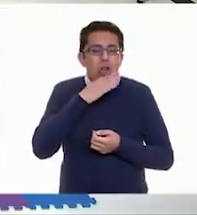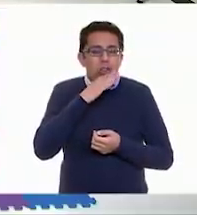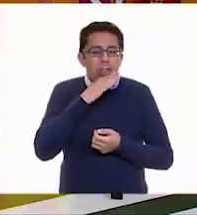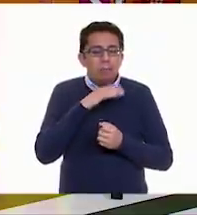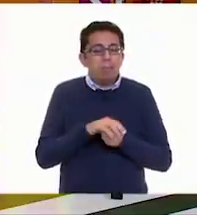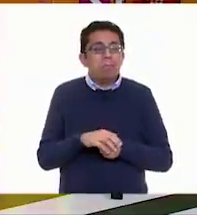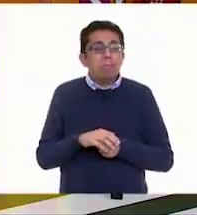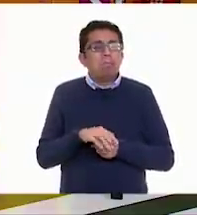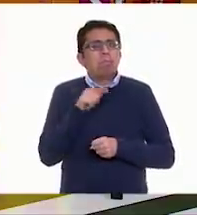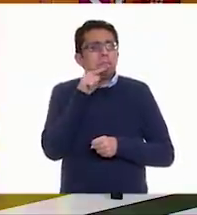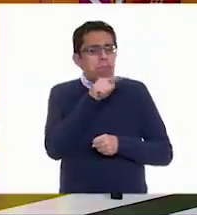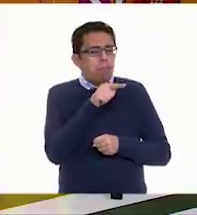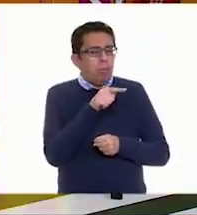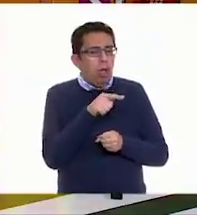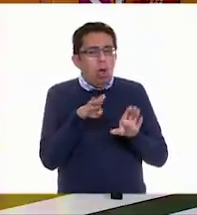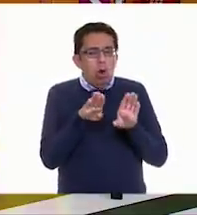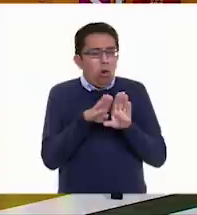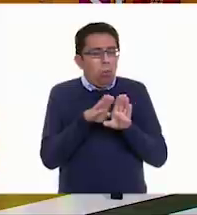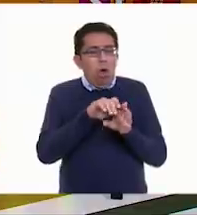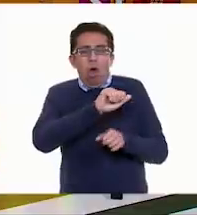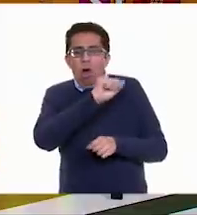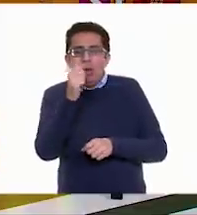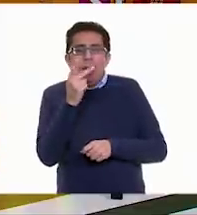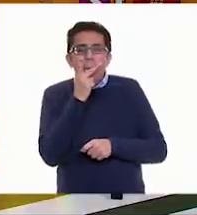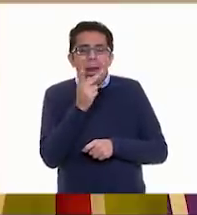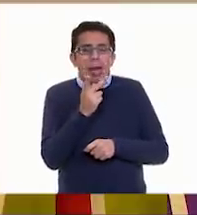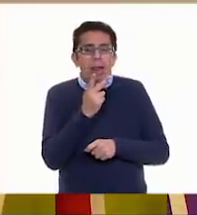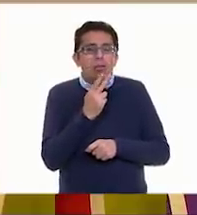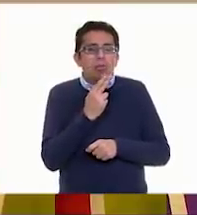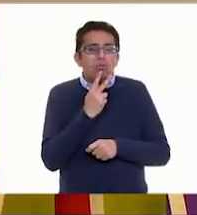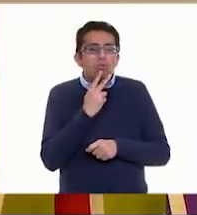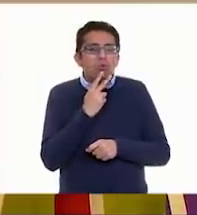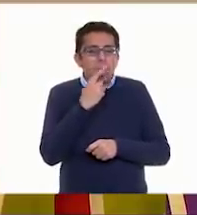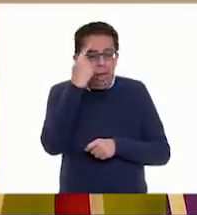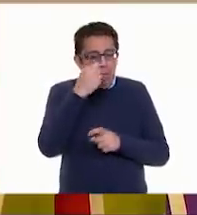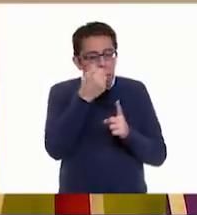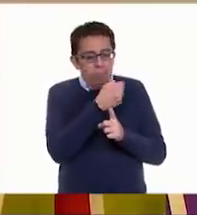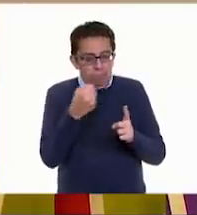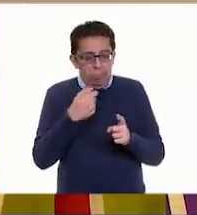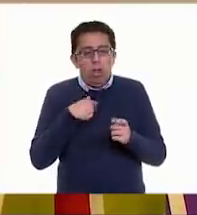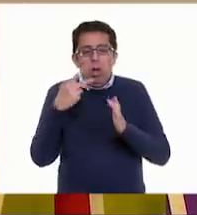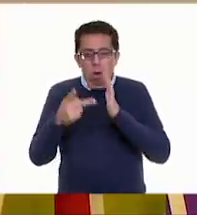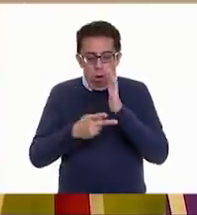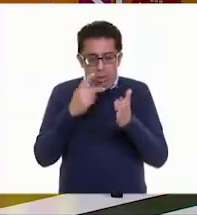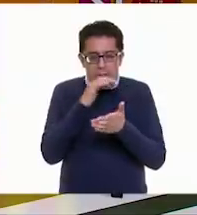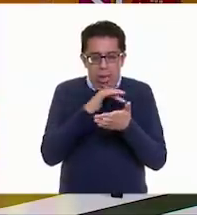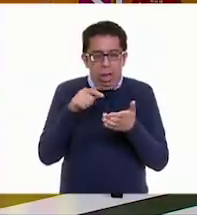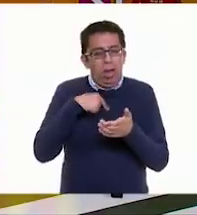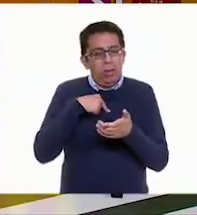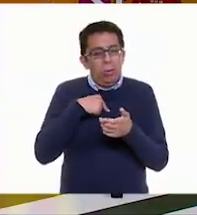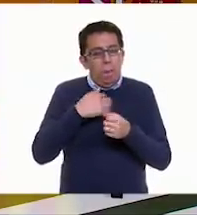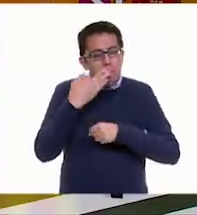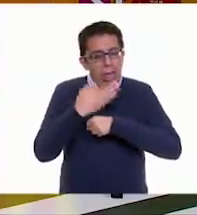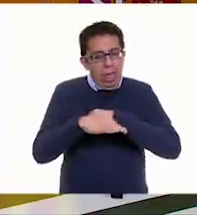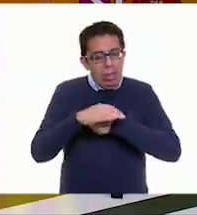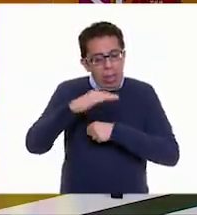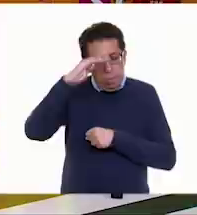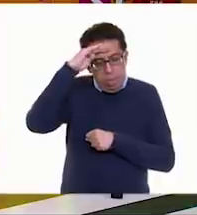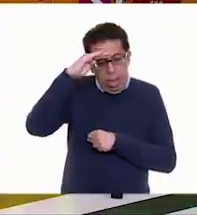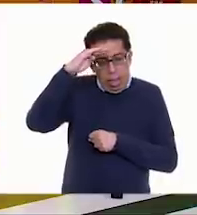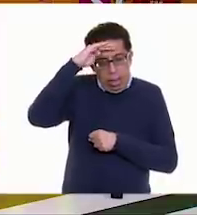tú, ¿cómo lo anotarías con todas las palabras? Lo voy a volver a leer y tú ya vas pensando y ya vas ahí